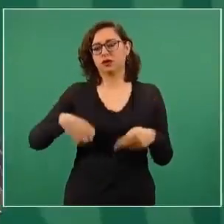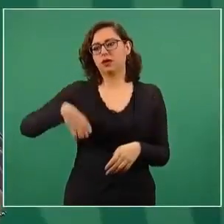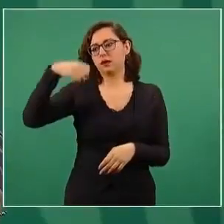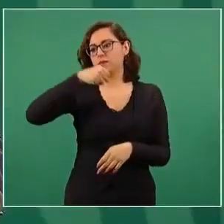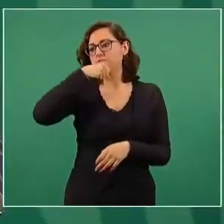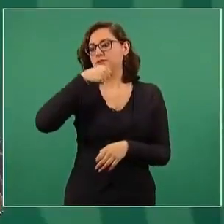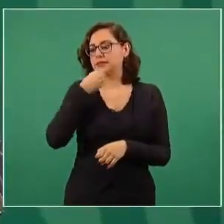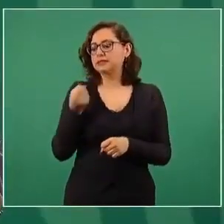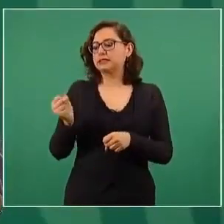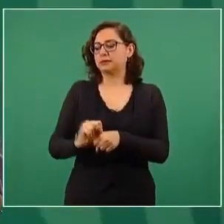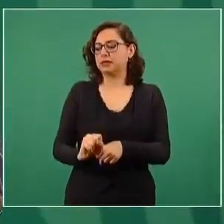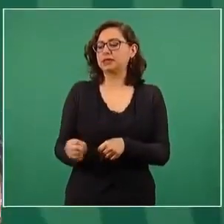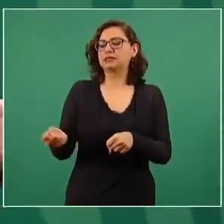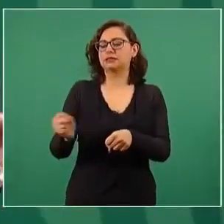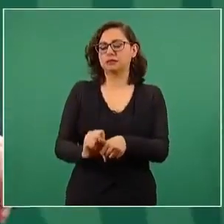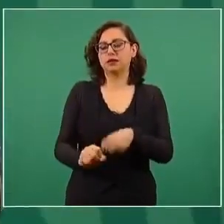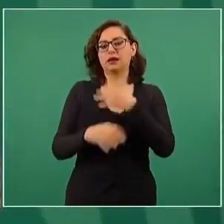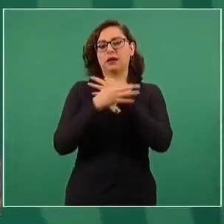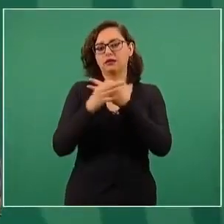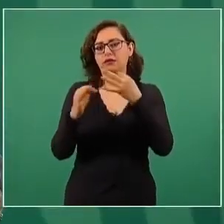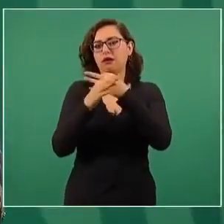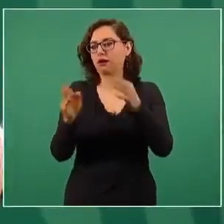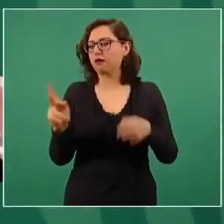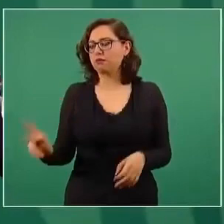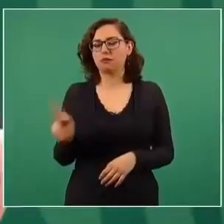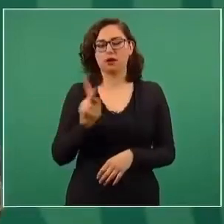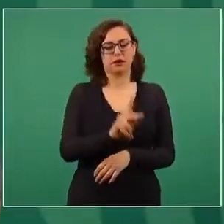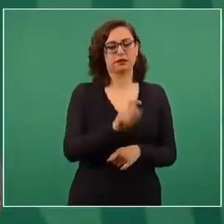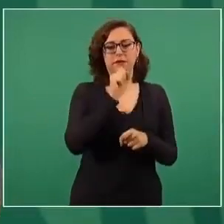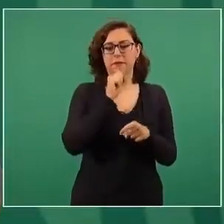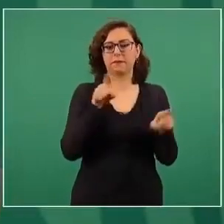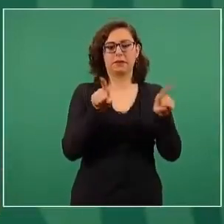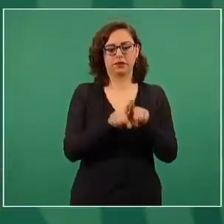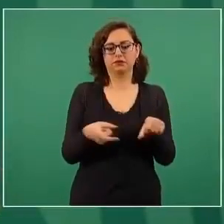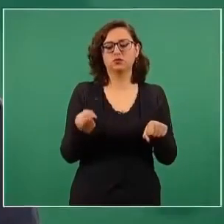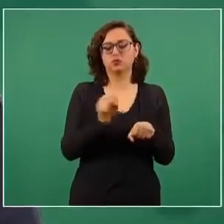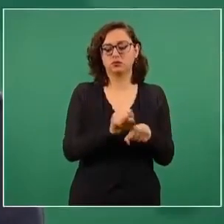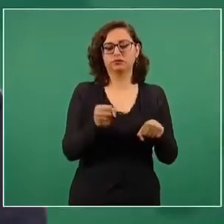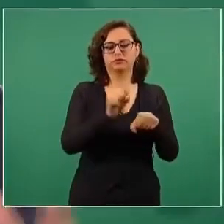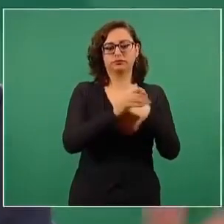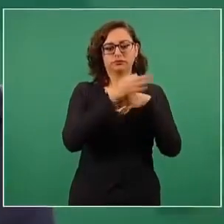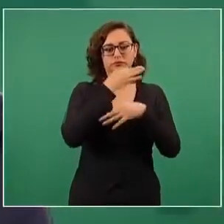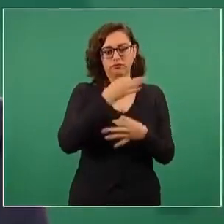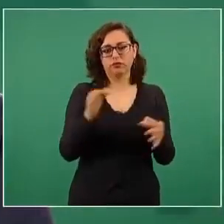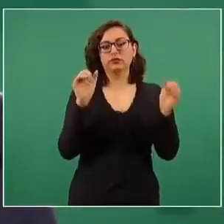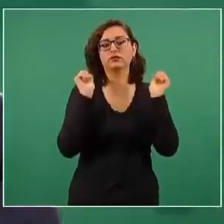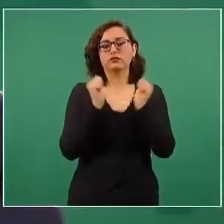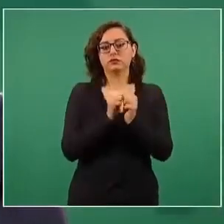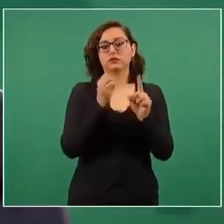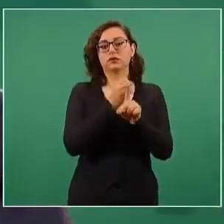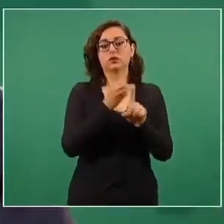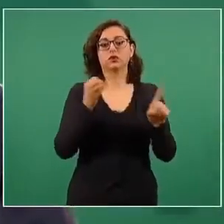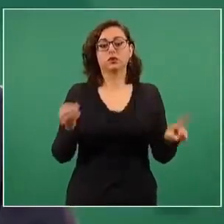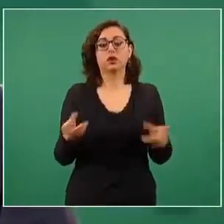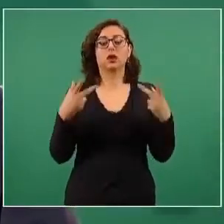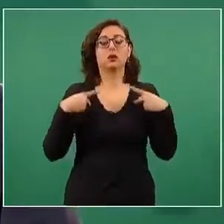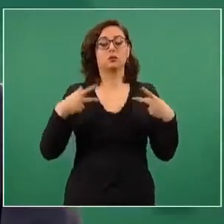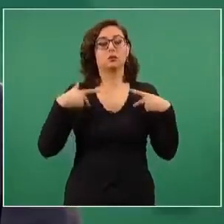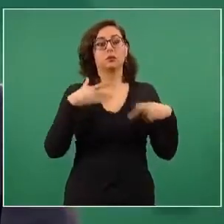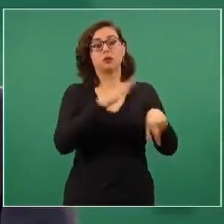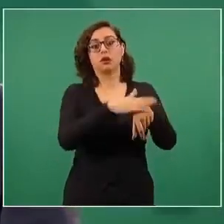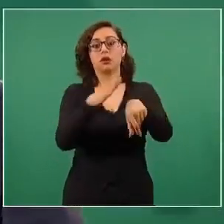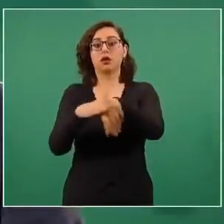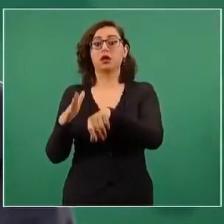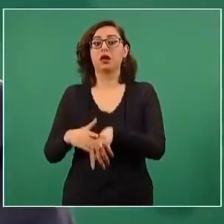cuáles son los municipios que se activan en qué entidad para la convocatoria ordenada y que recordar también a la población que